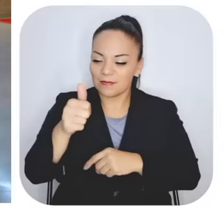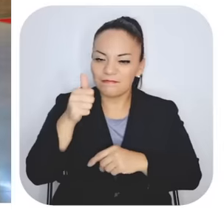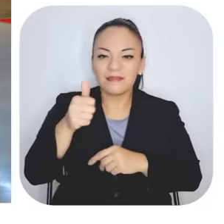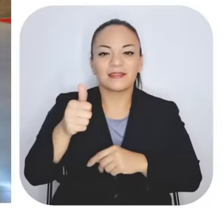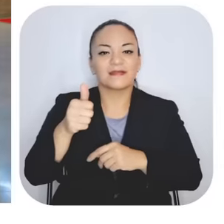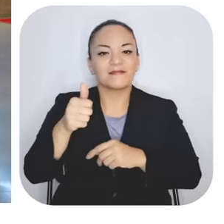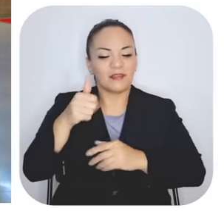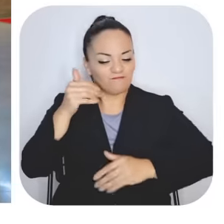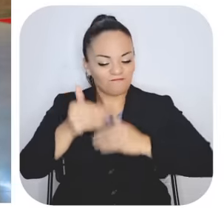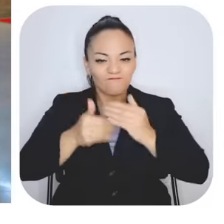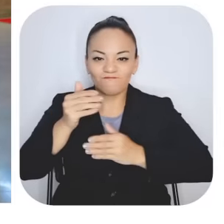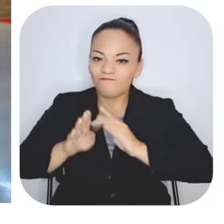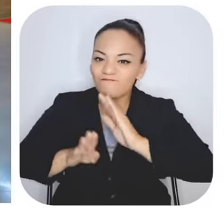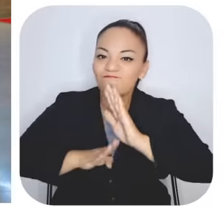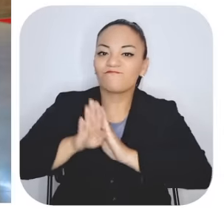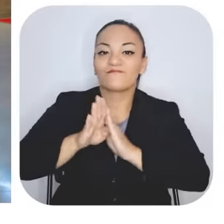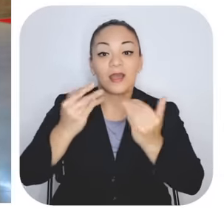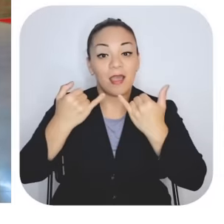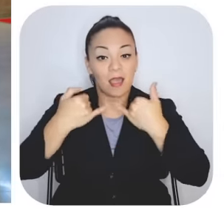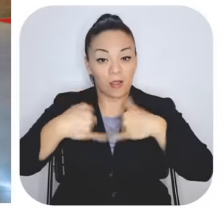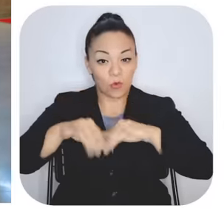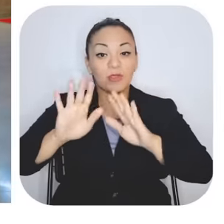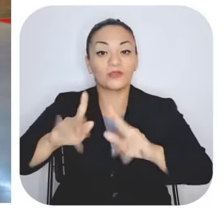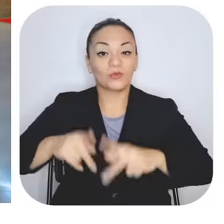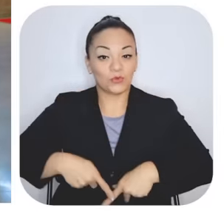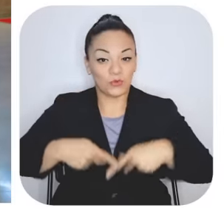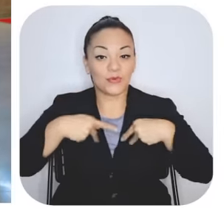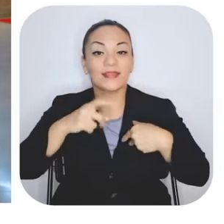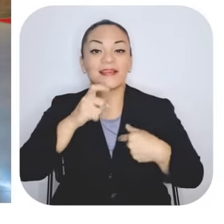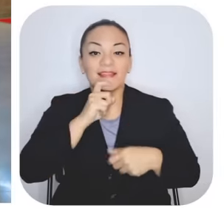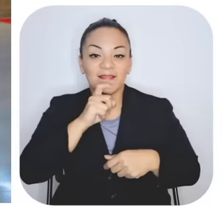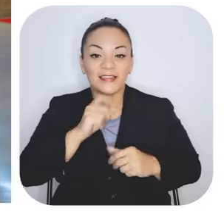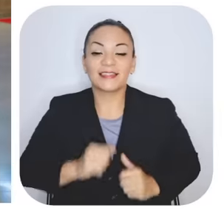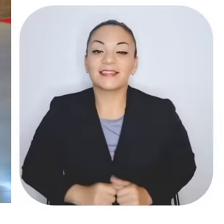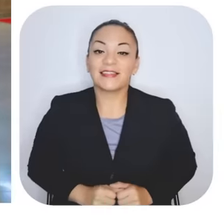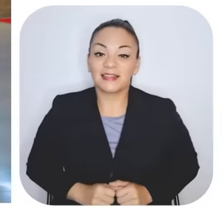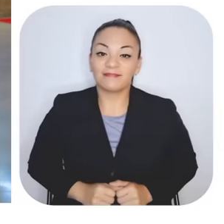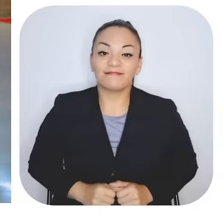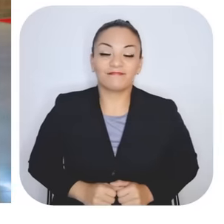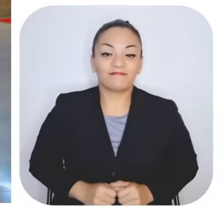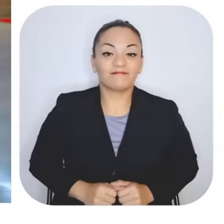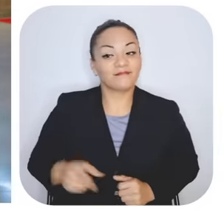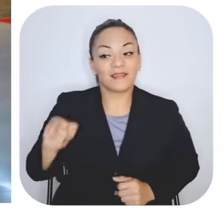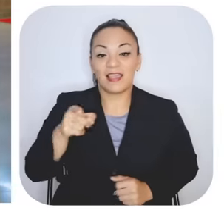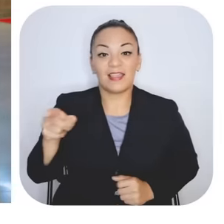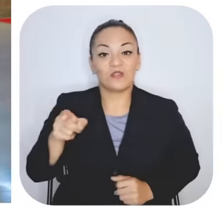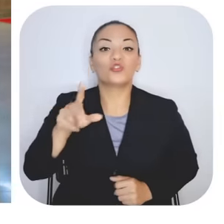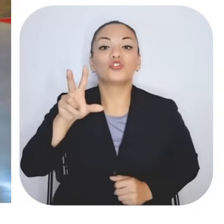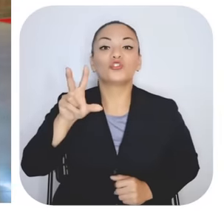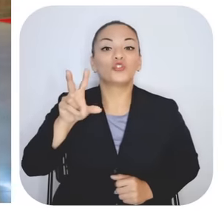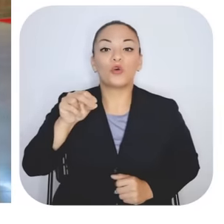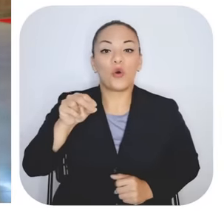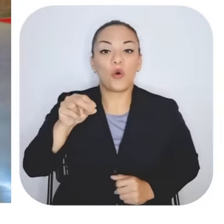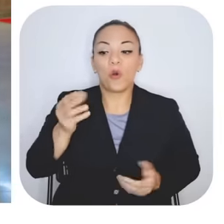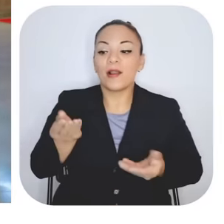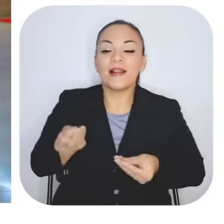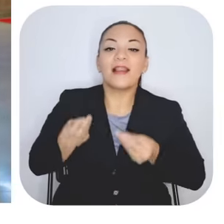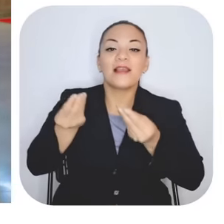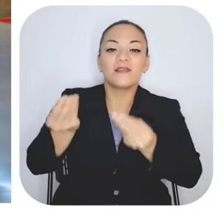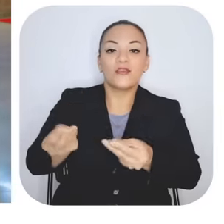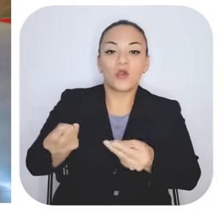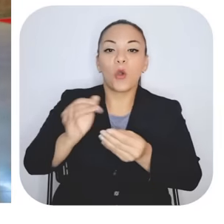contra la adversidad, a quienes no le dieron una cucharita de oro al nacer,